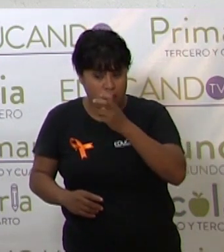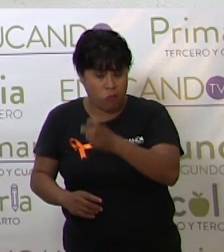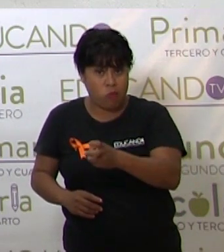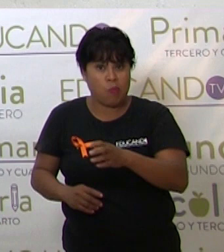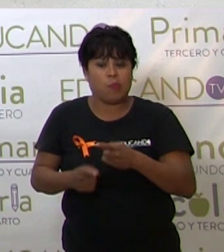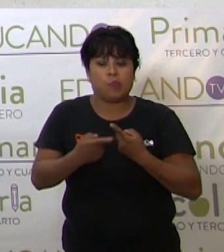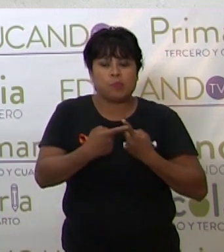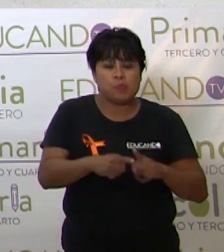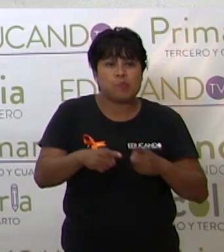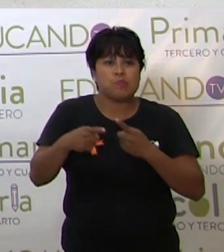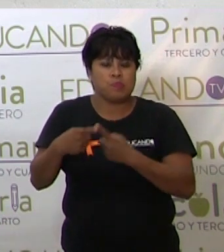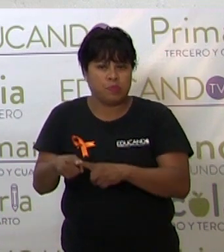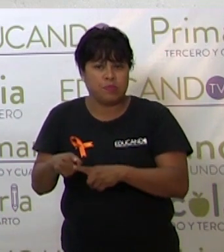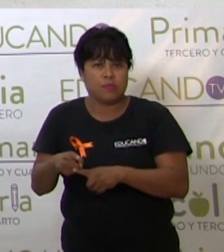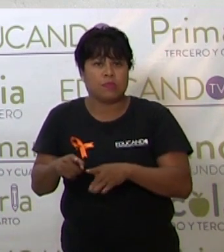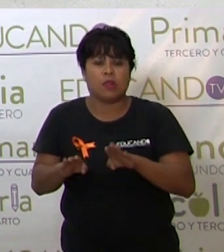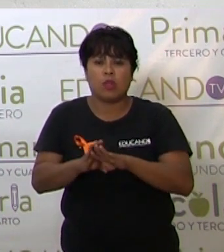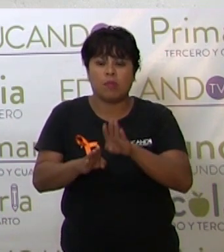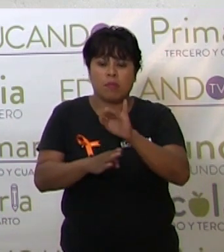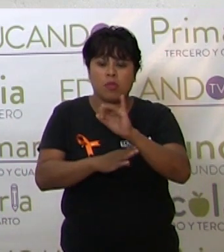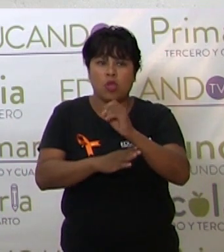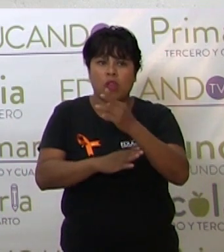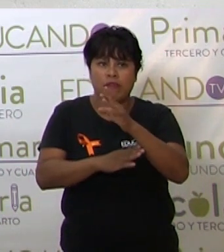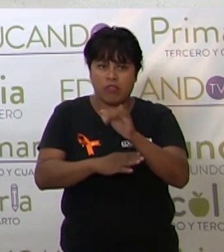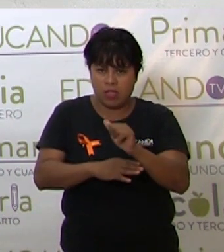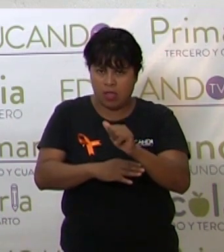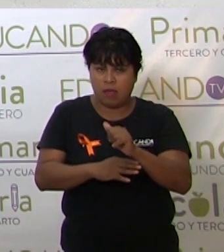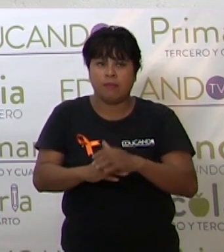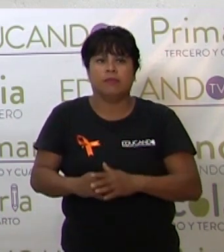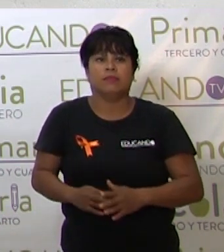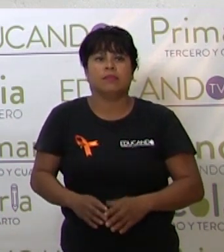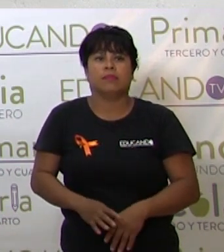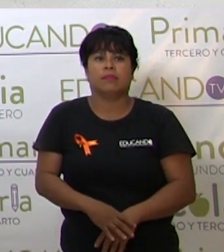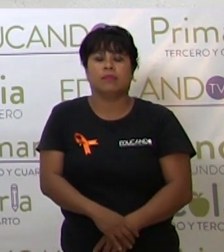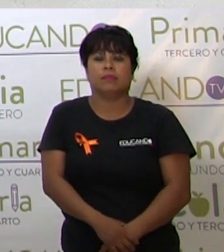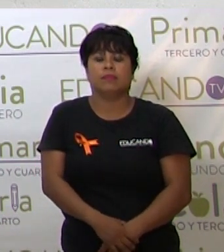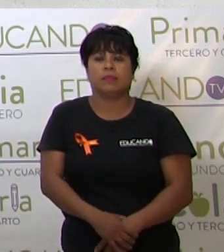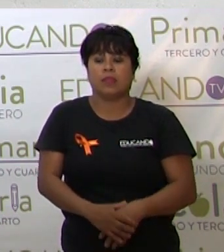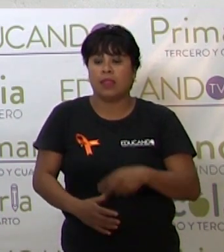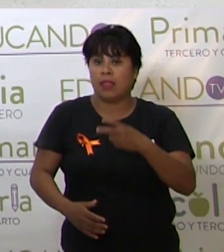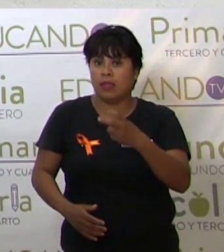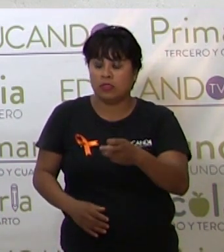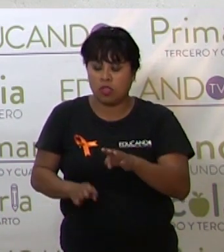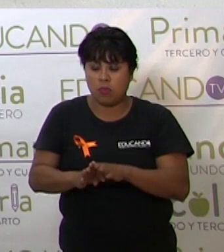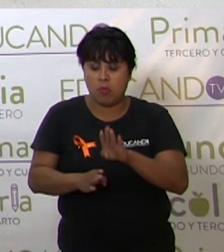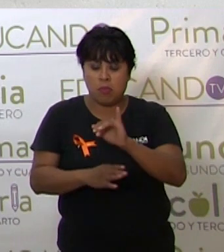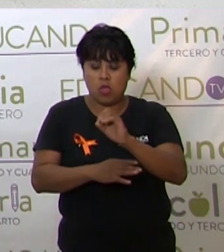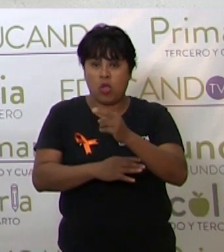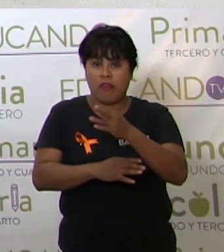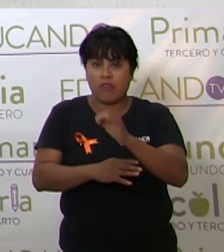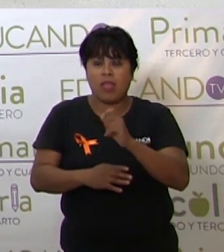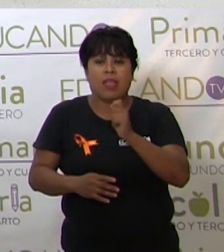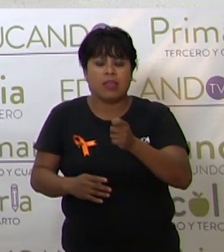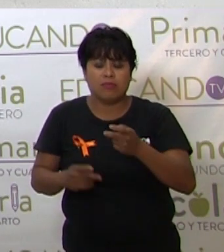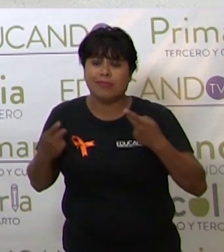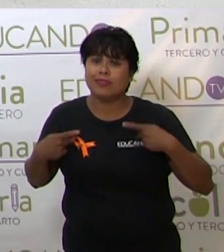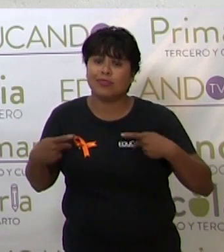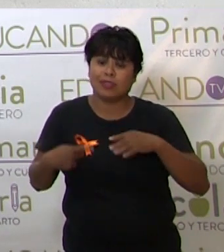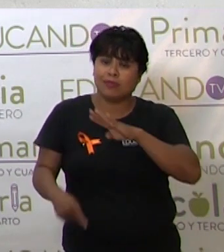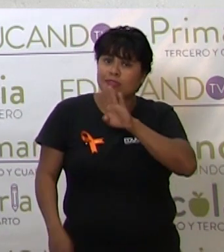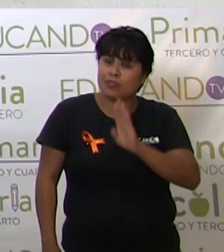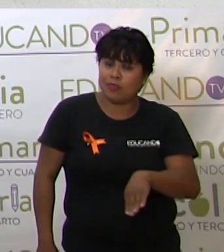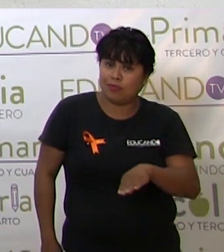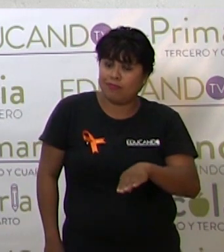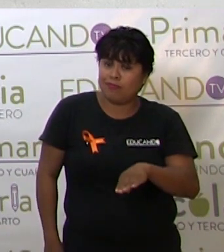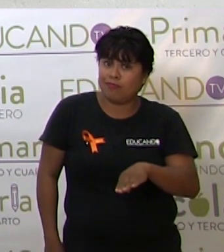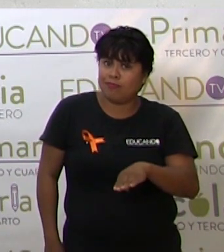que diferencia a la biografía de la autobiografía. usualmente la biografía es de alguien que ya falleció, es de